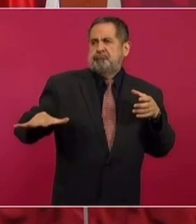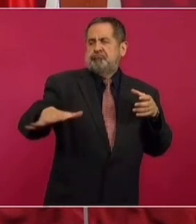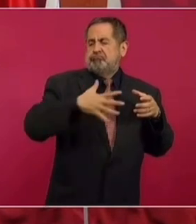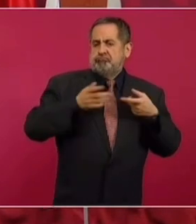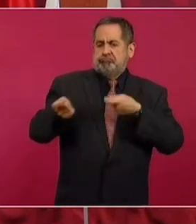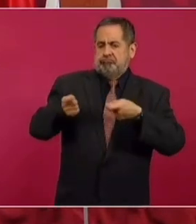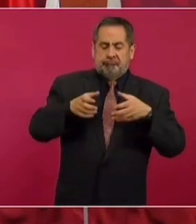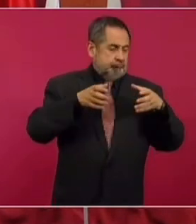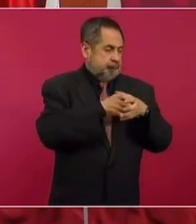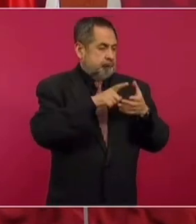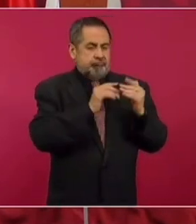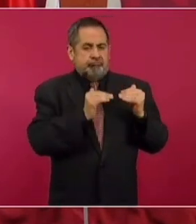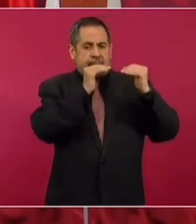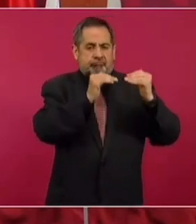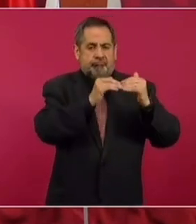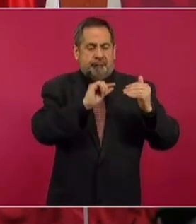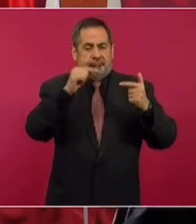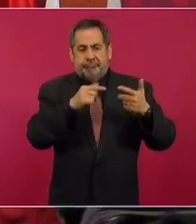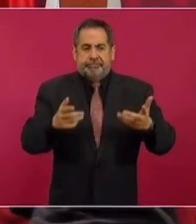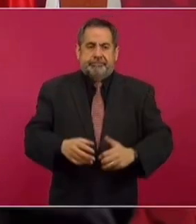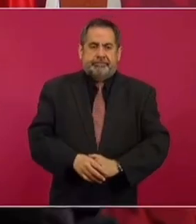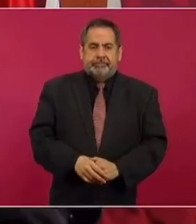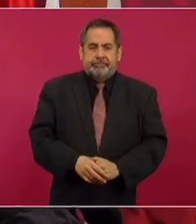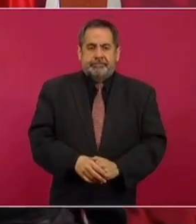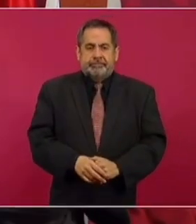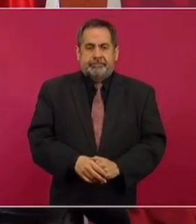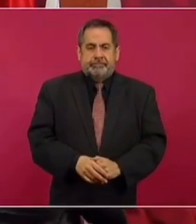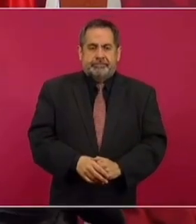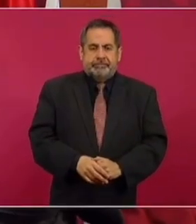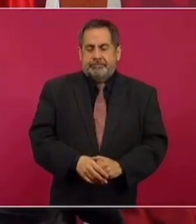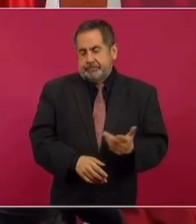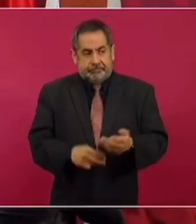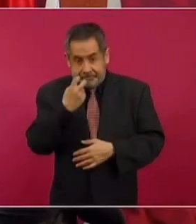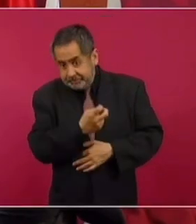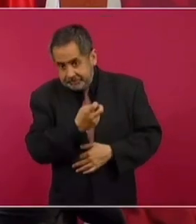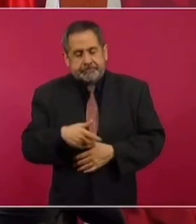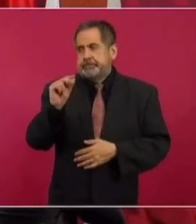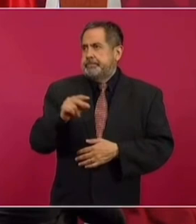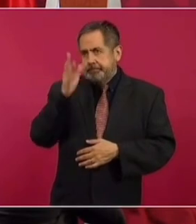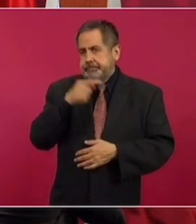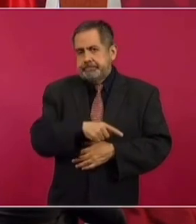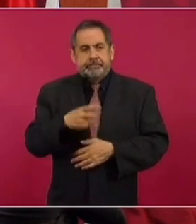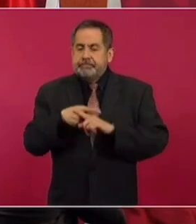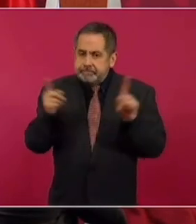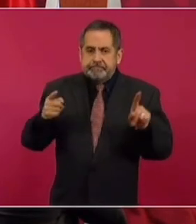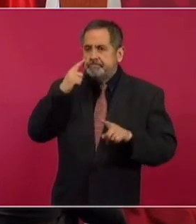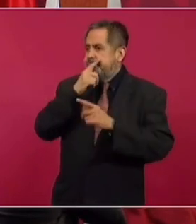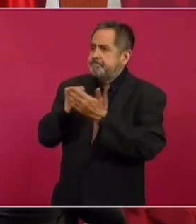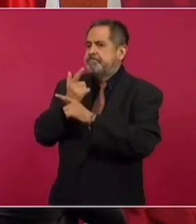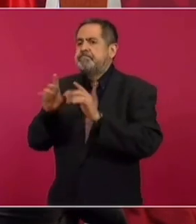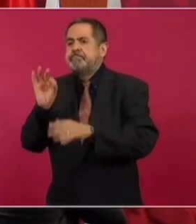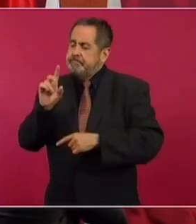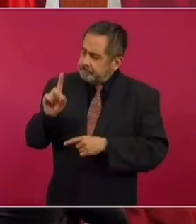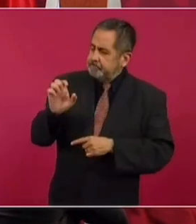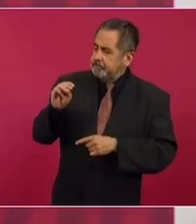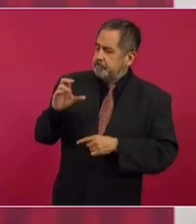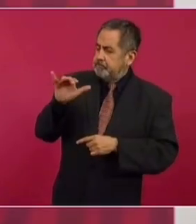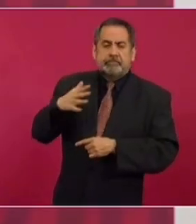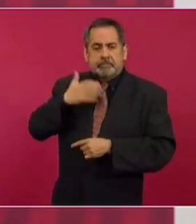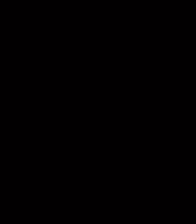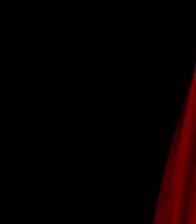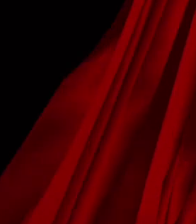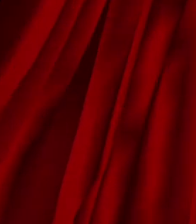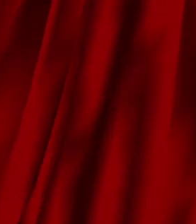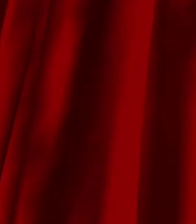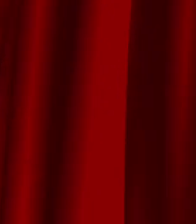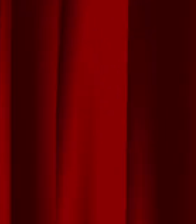pertenecientes a una clase social privilegiada. Pues eso no. Es la democracia. Y no es lo que queremos para